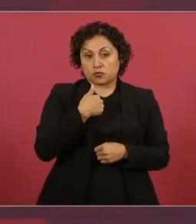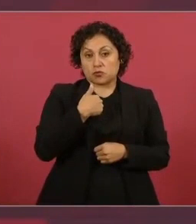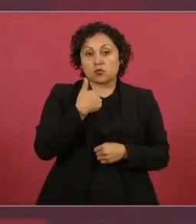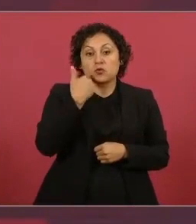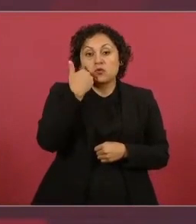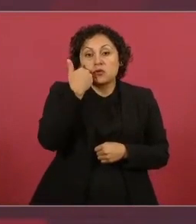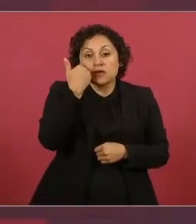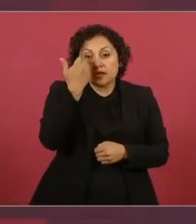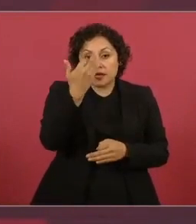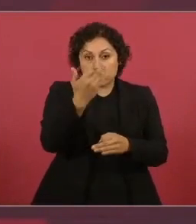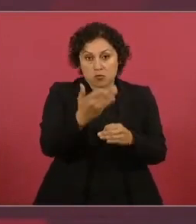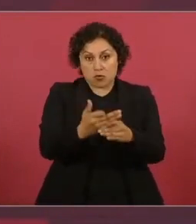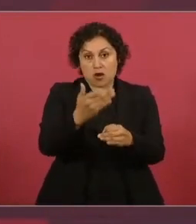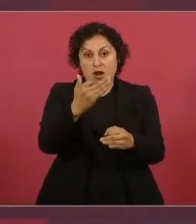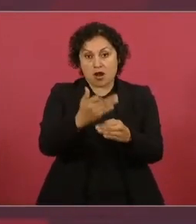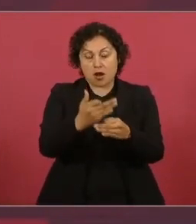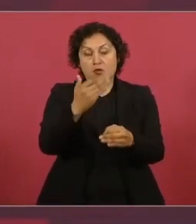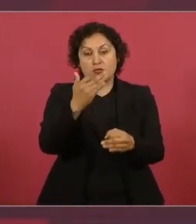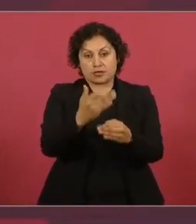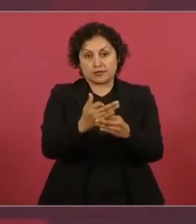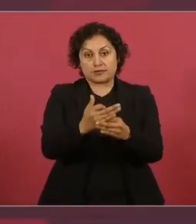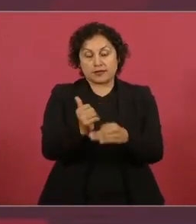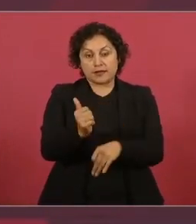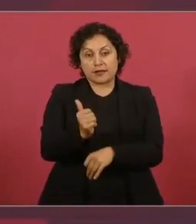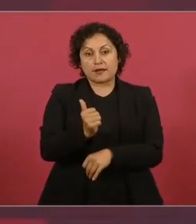agradecerle mucho a nuestros paisanos, nos